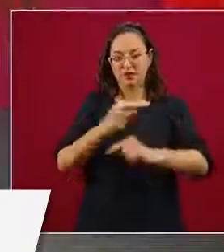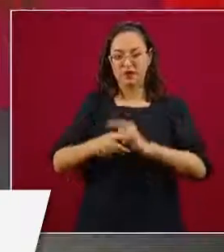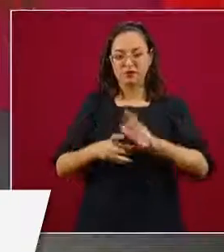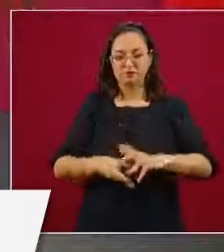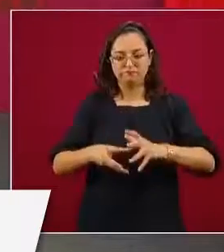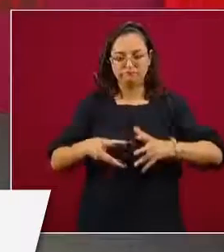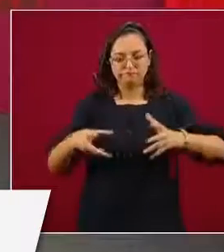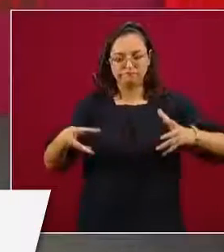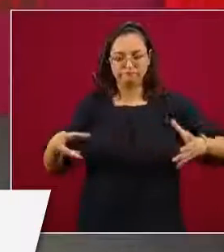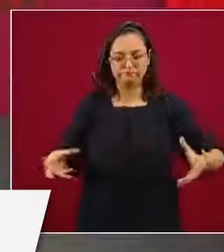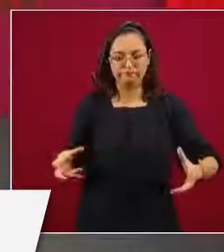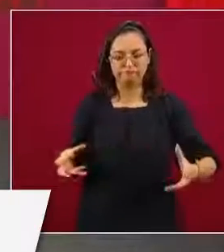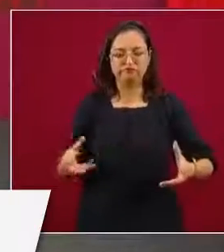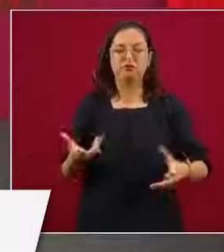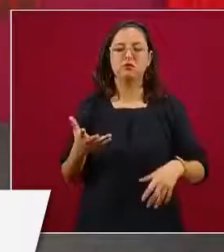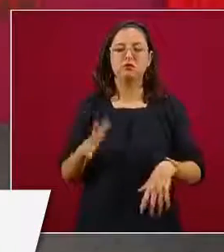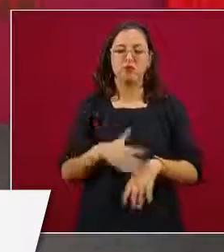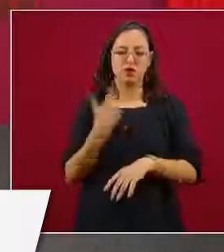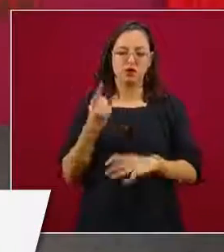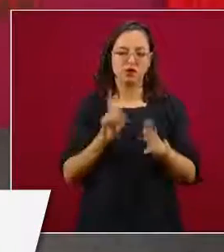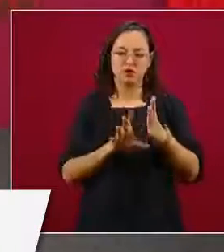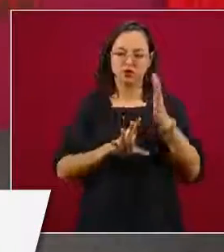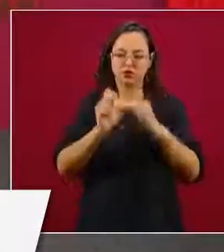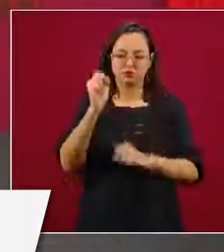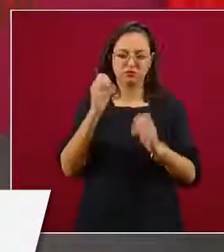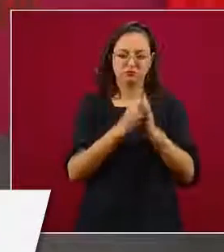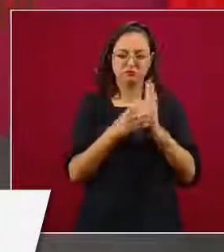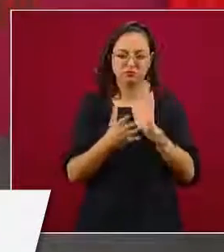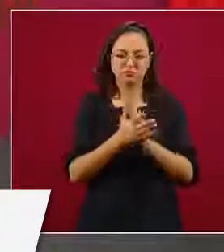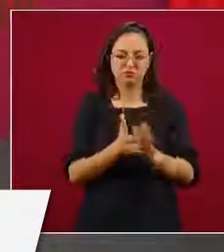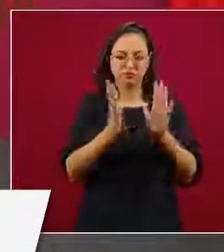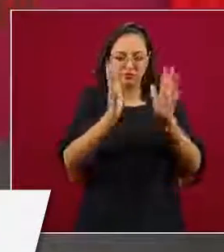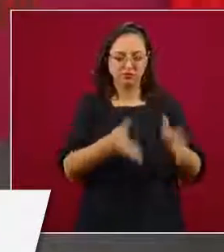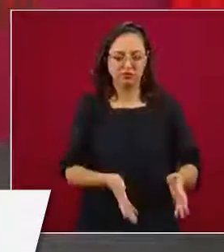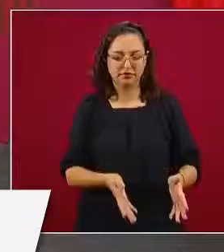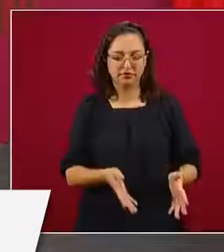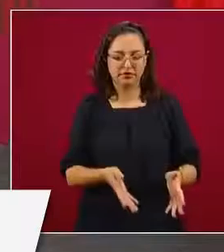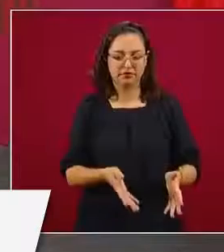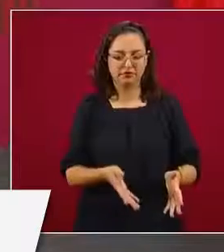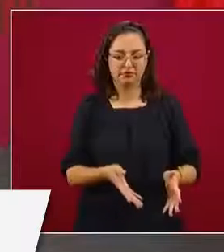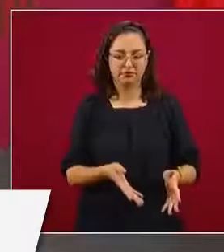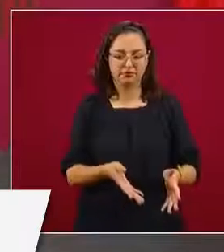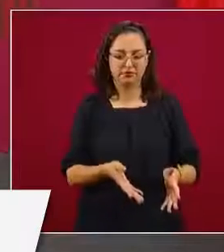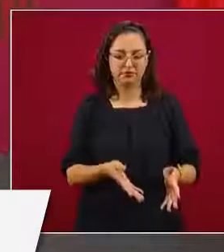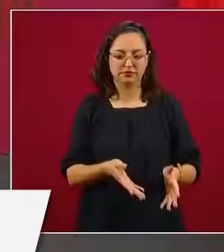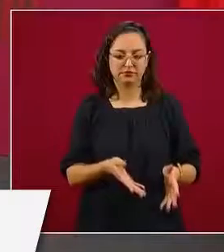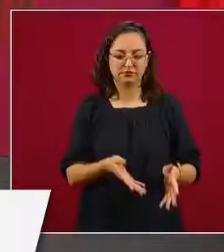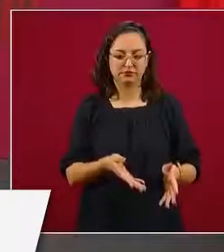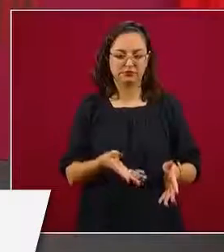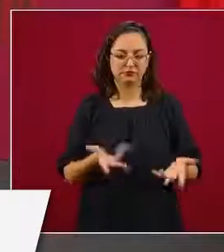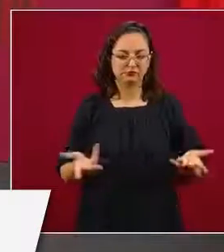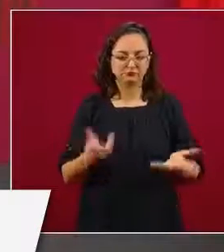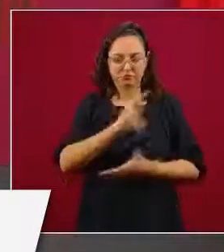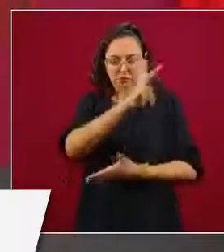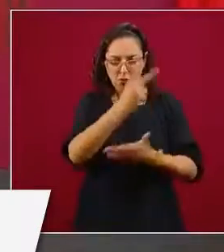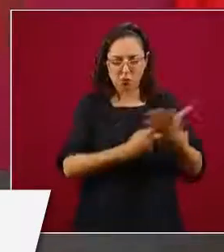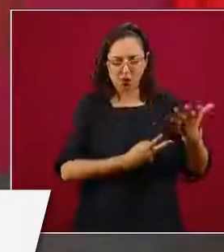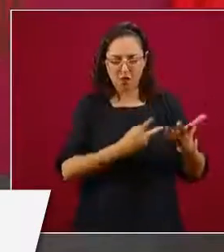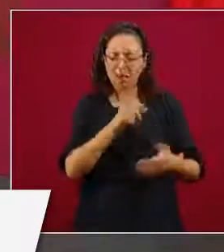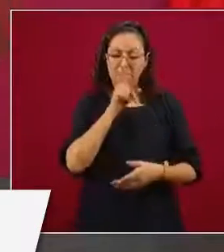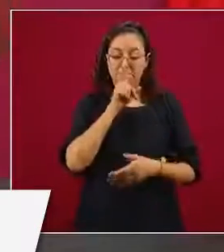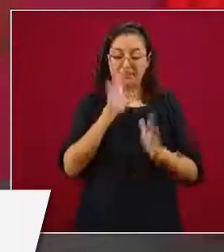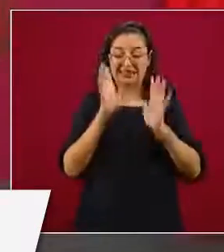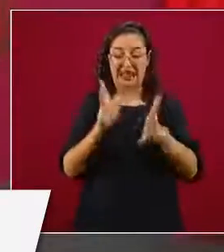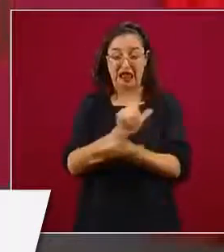porque ya está en la Constitución, ya no son programas de gobierno,